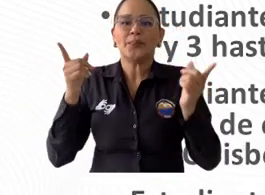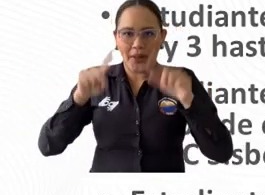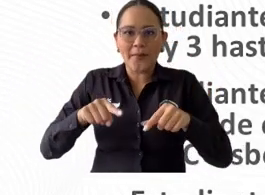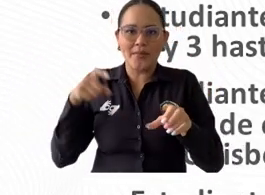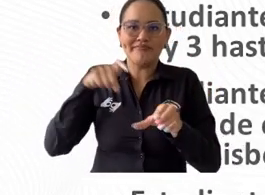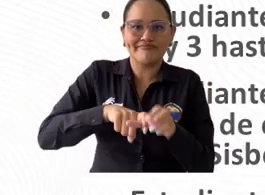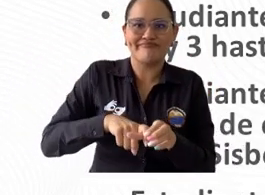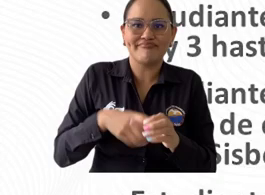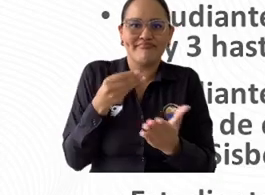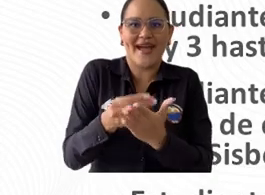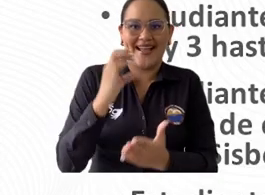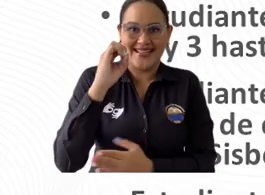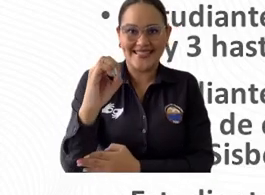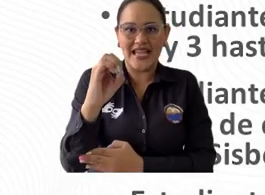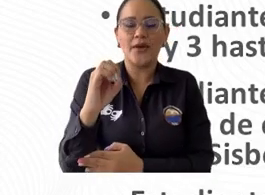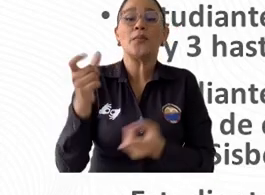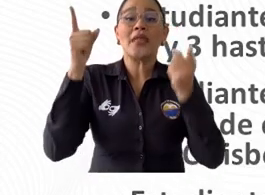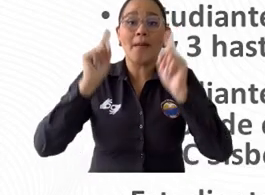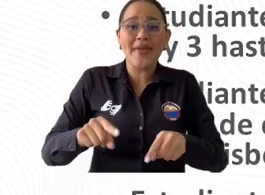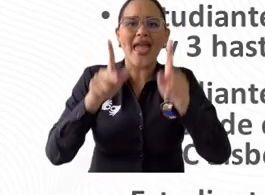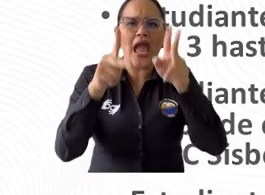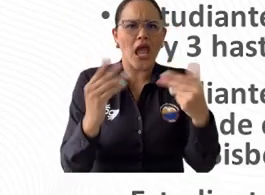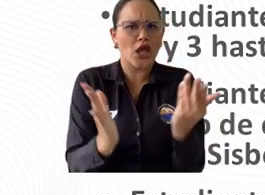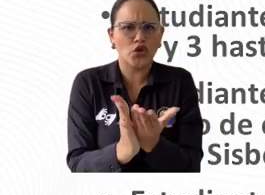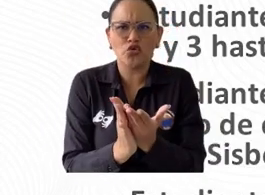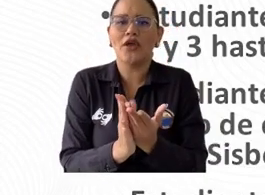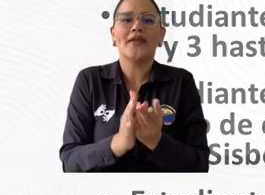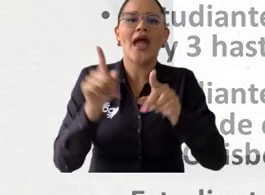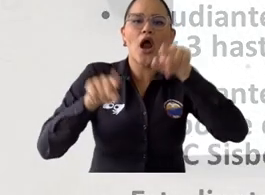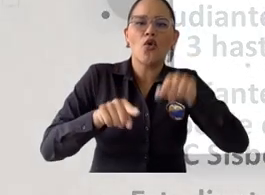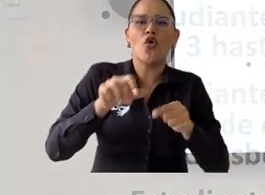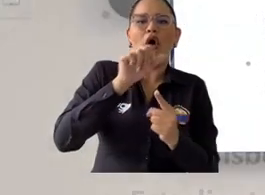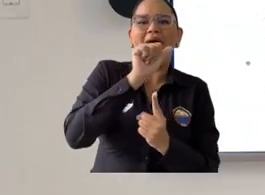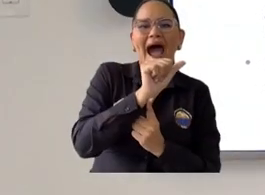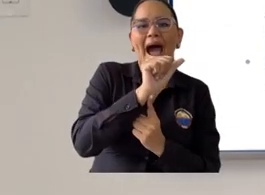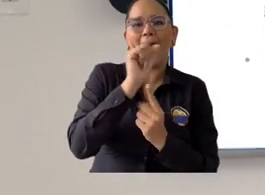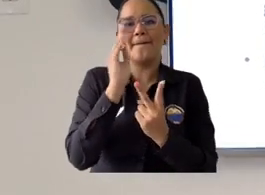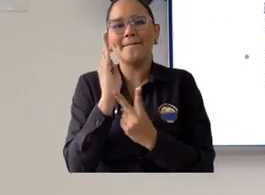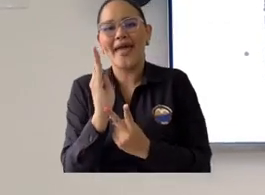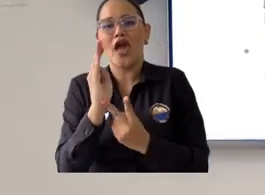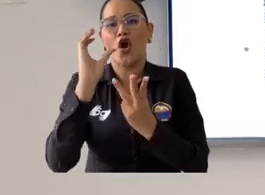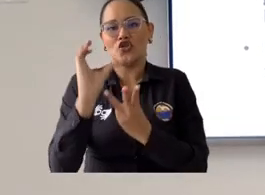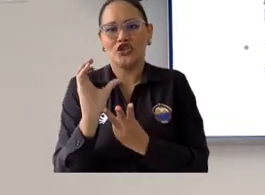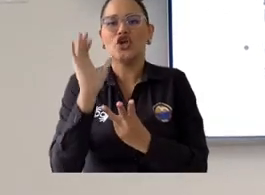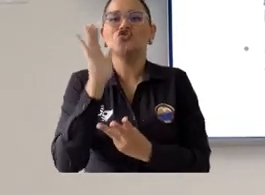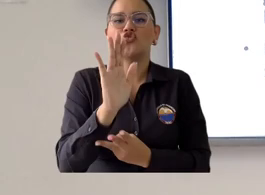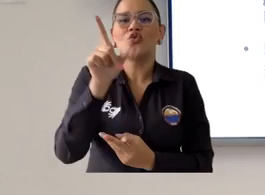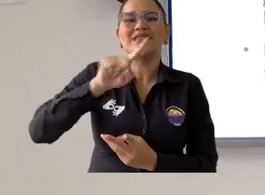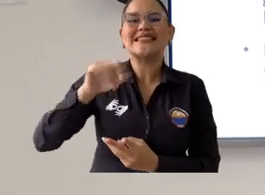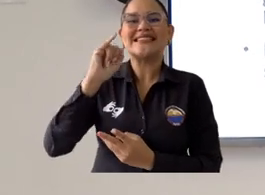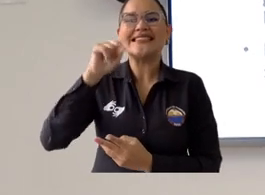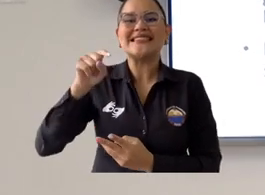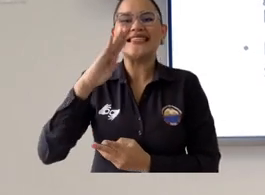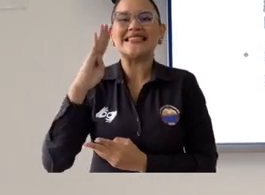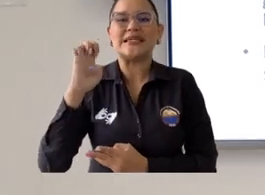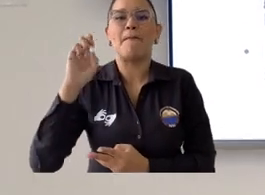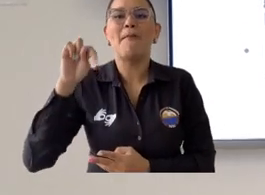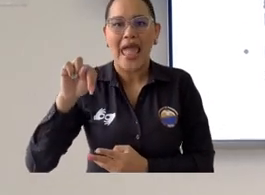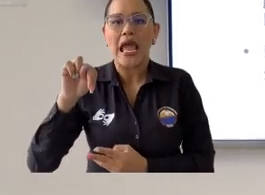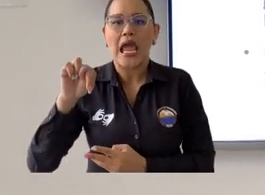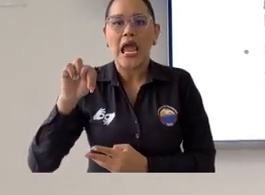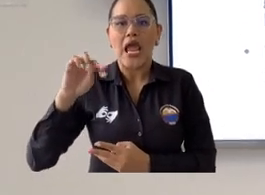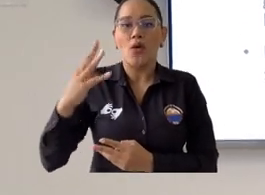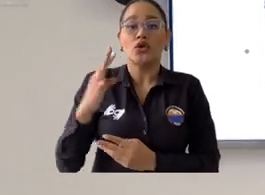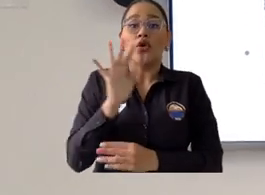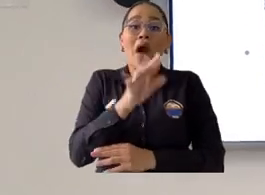4. Y a aquellos jóvenes que al ingreso o reingreso del programa sean menores de 29 años. Bajo estas condiciones